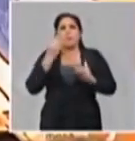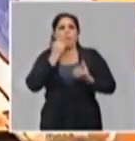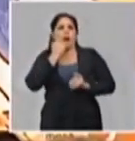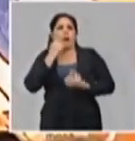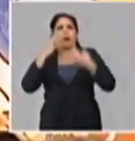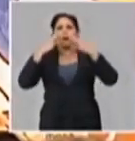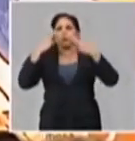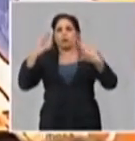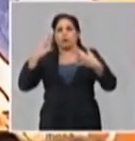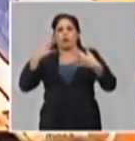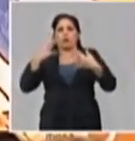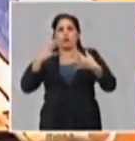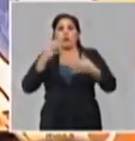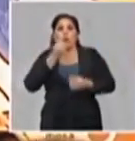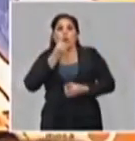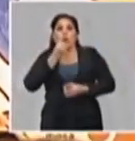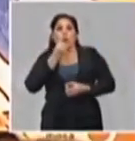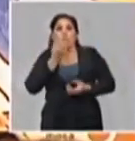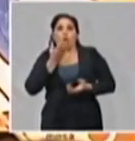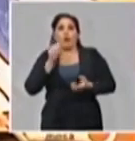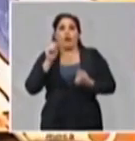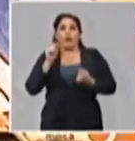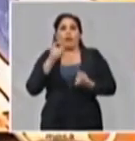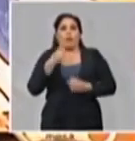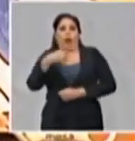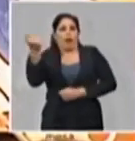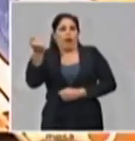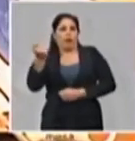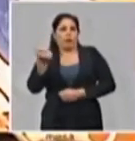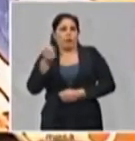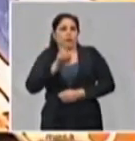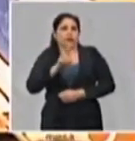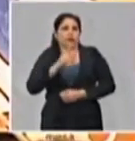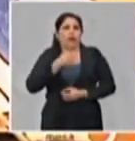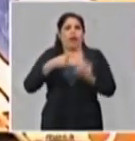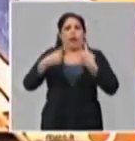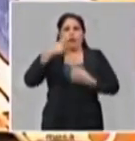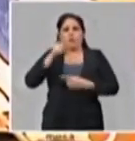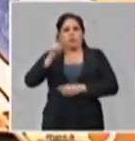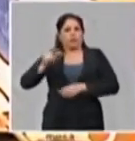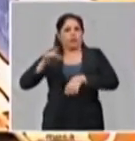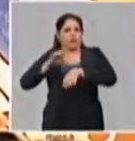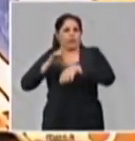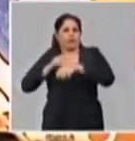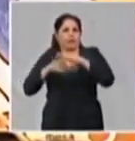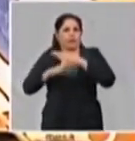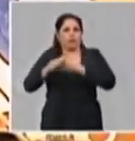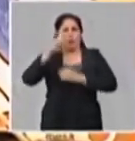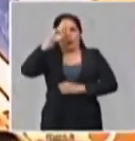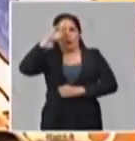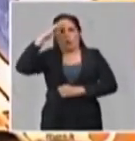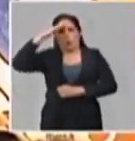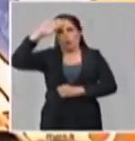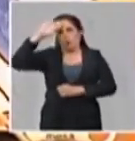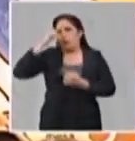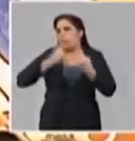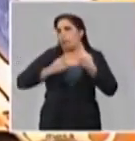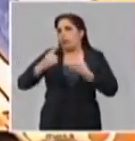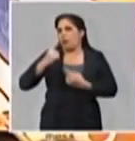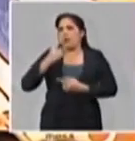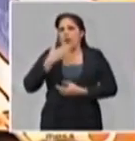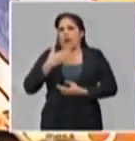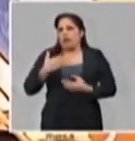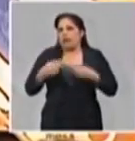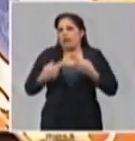más... Es decir, permite actuar con mayor rapidez ante cualquier caso que se nos presente.